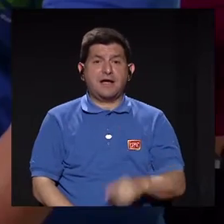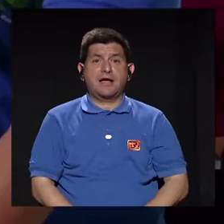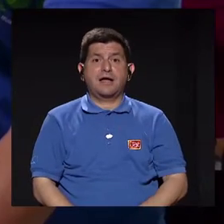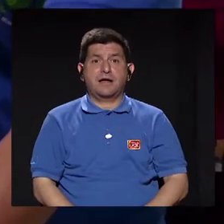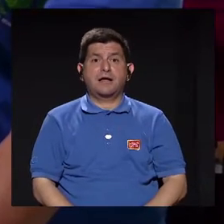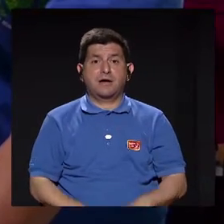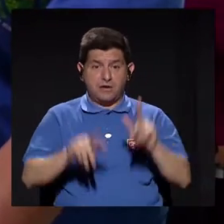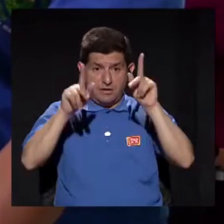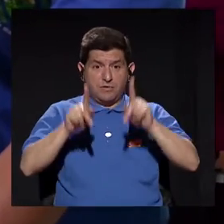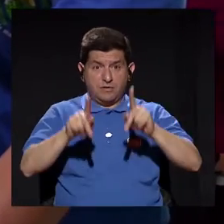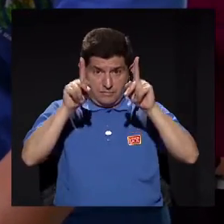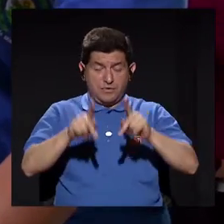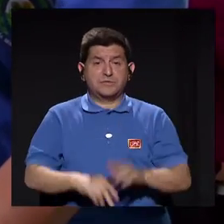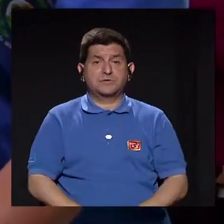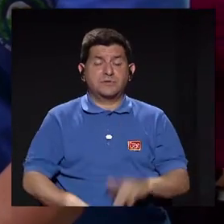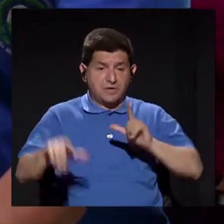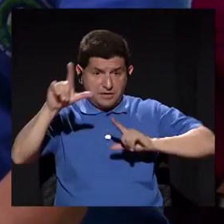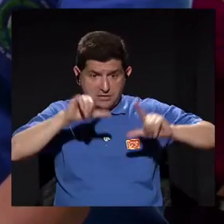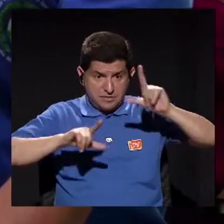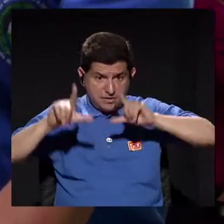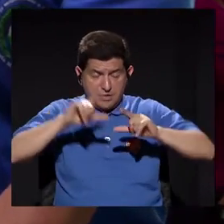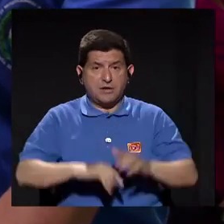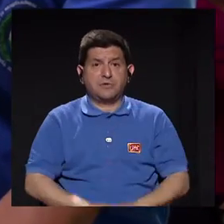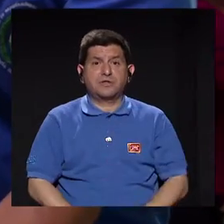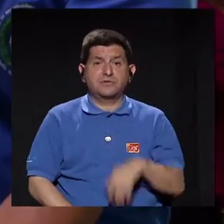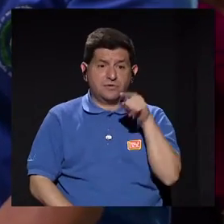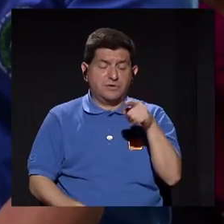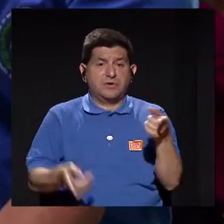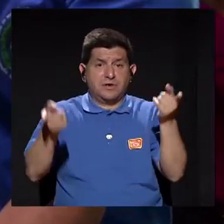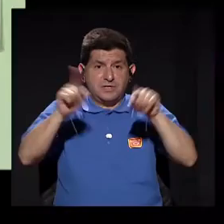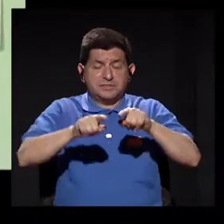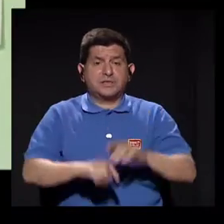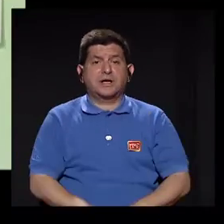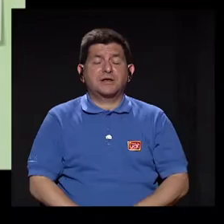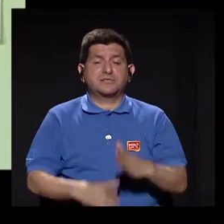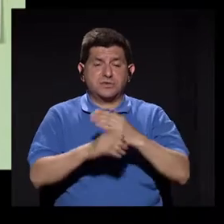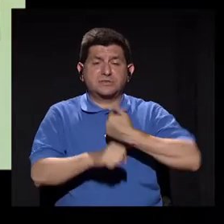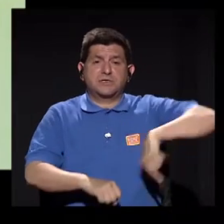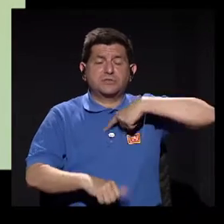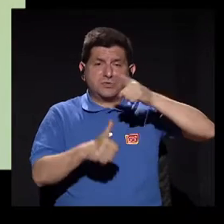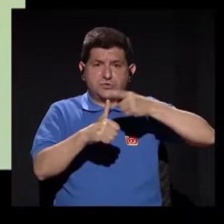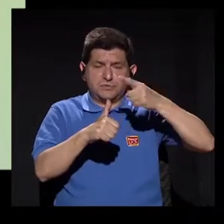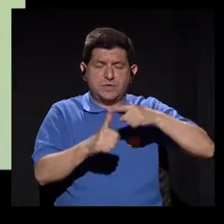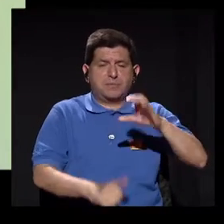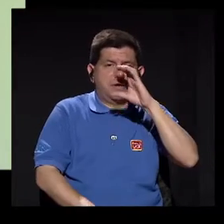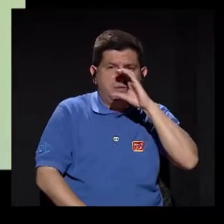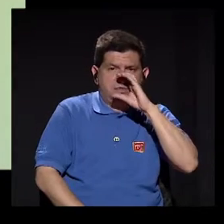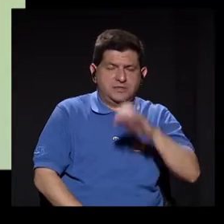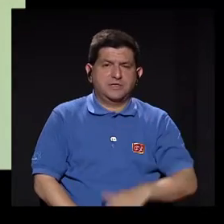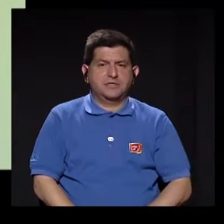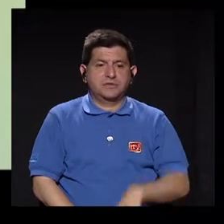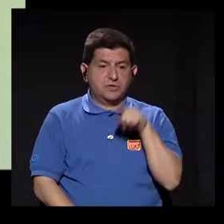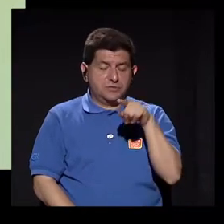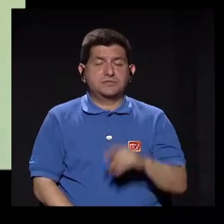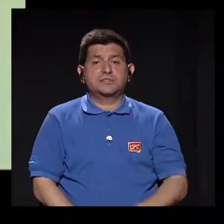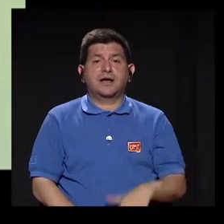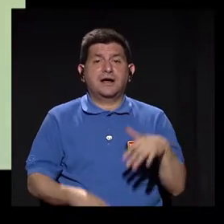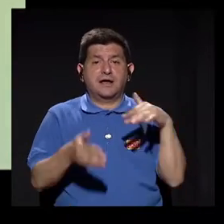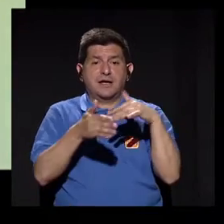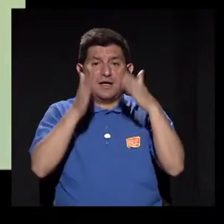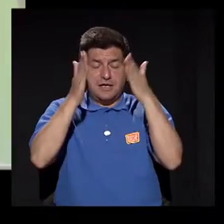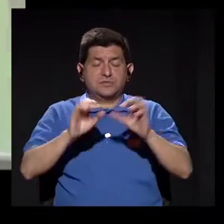vivo, que la realizamos a través del laboratorio con cerdos, y que obviamente se le permite a ese estudiante